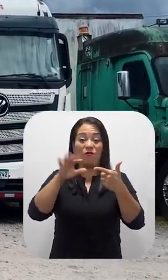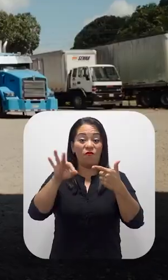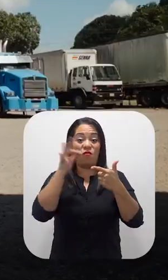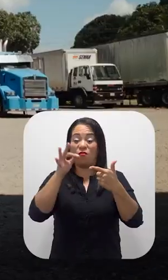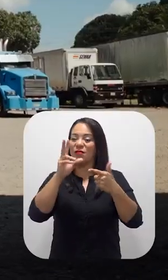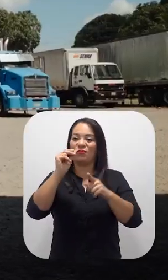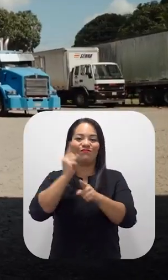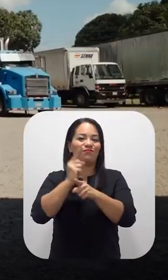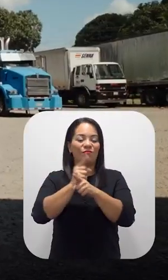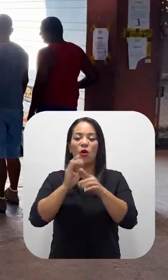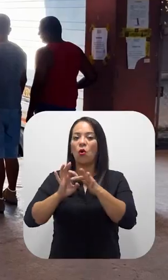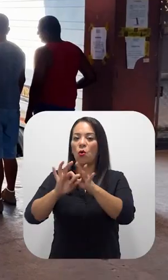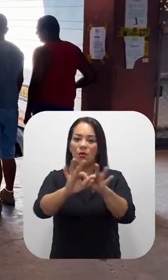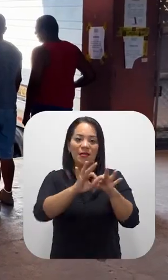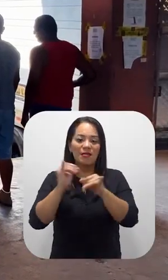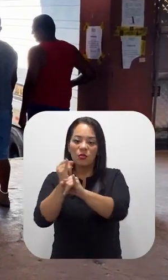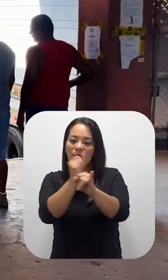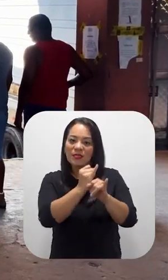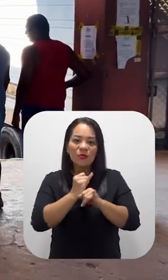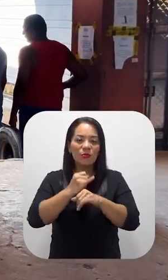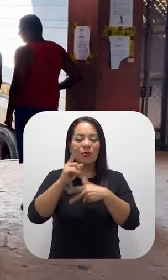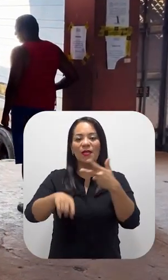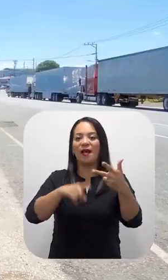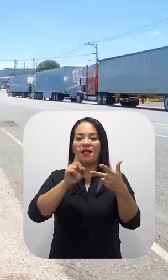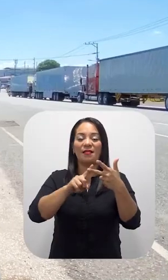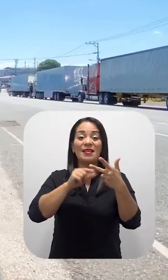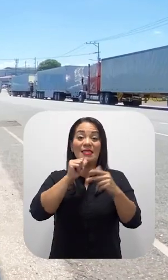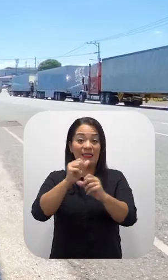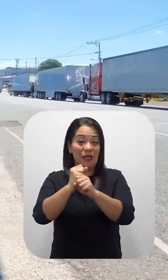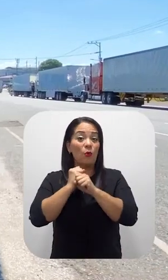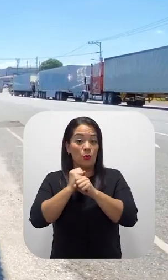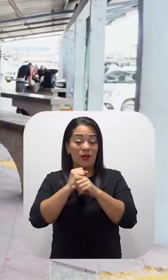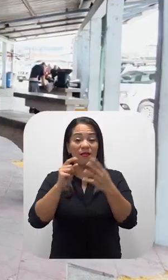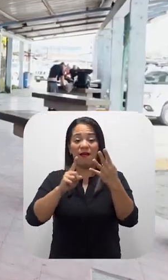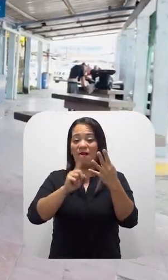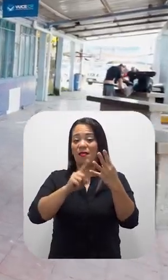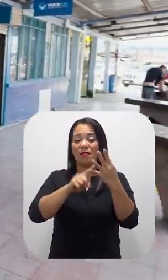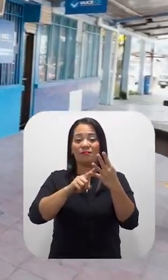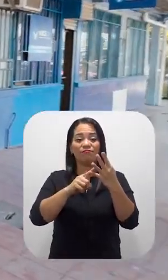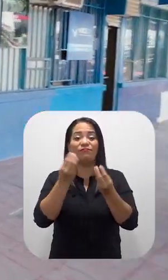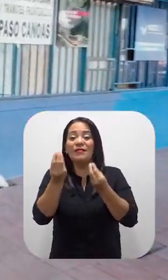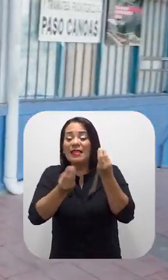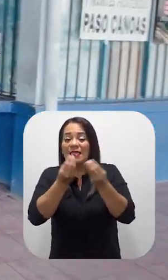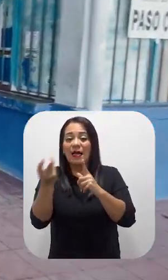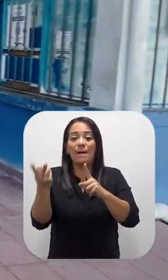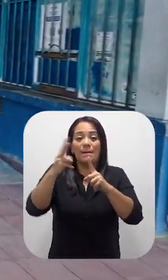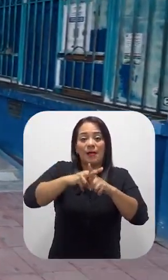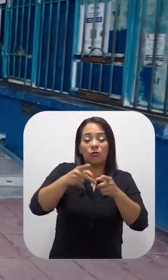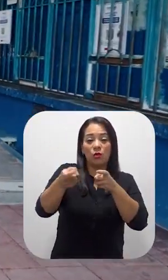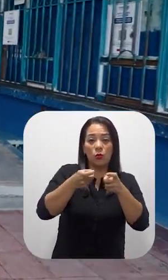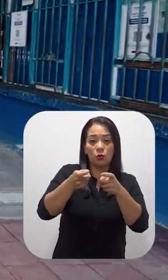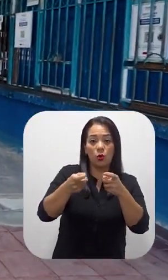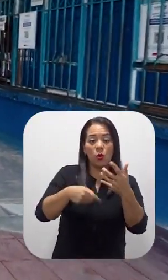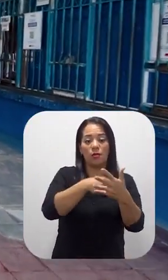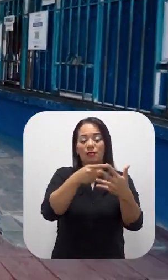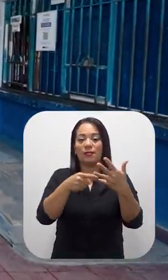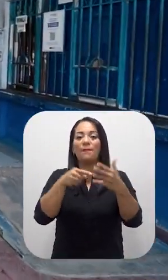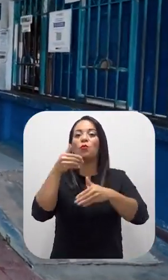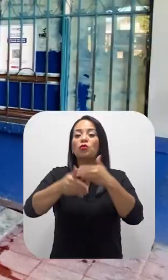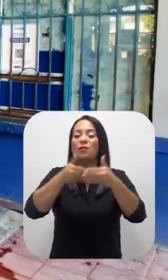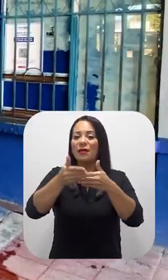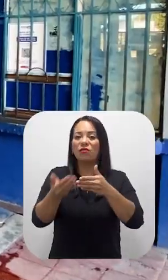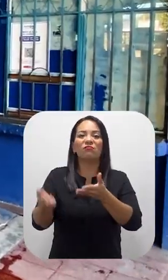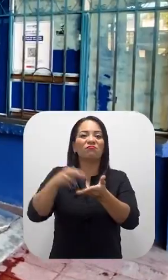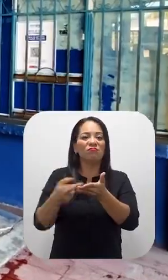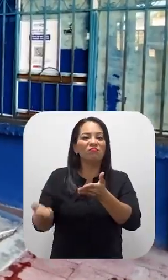mecanismos inadecuados para la coordinación interinstitucional, inseguridad, desorientación en la aplicación de controles,